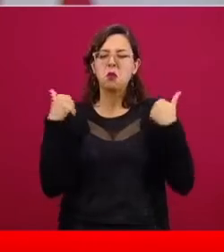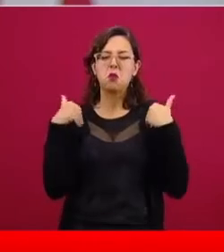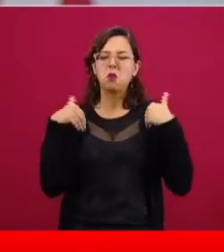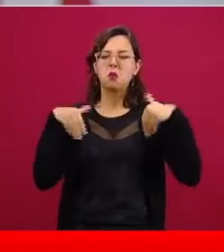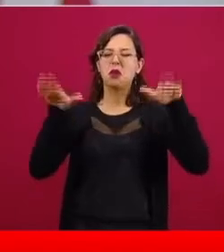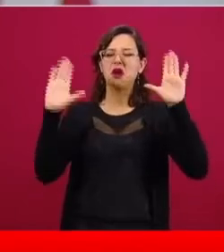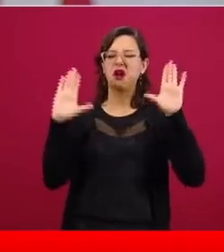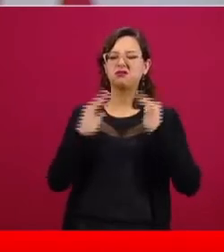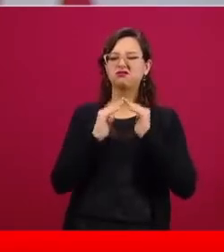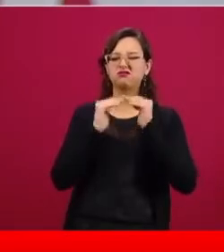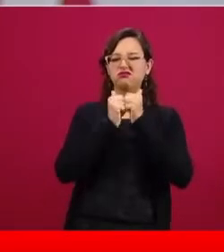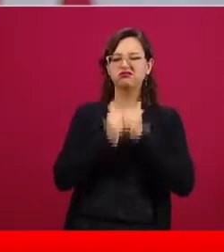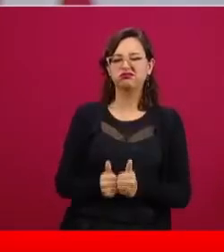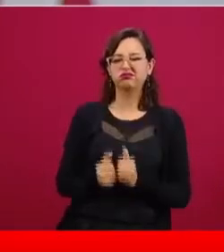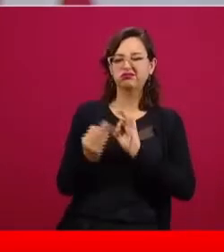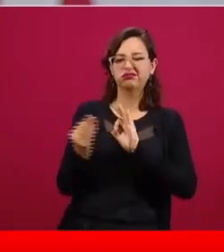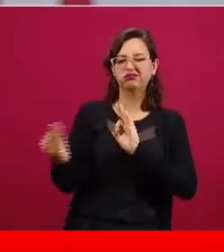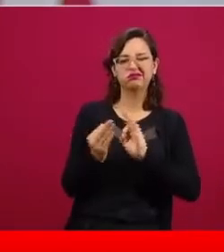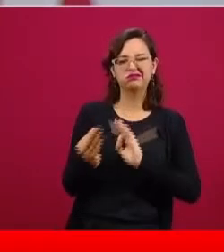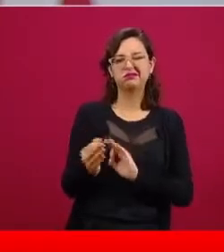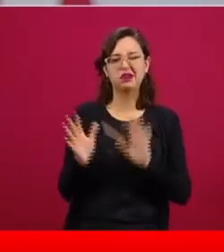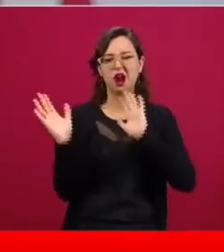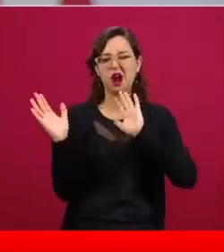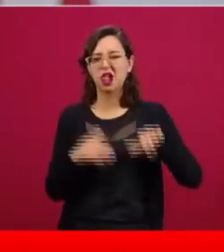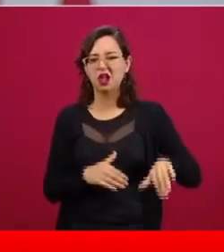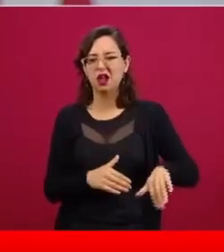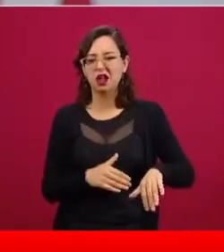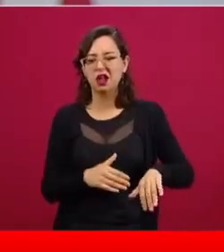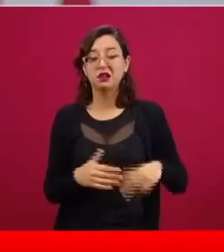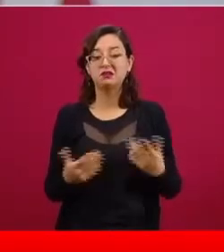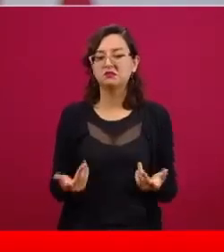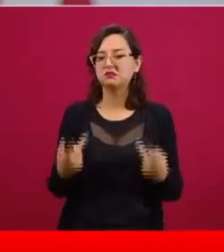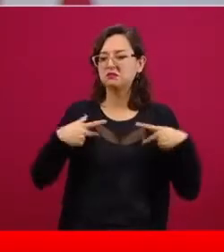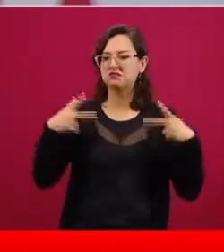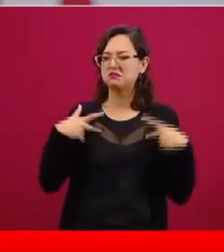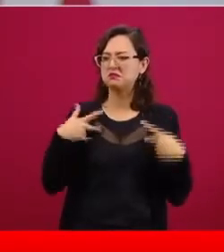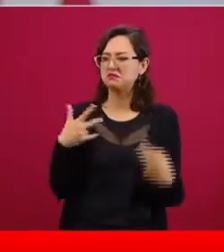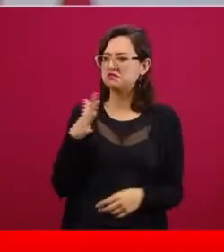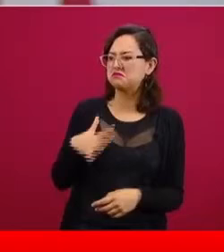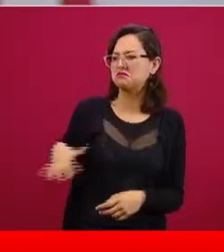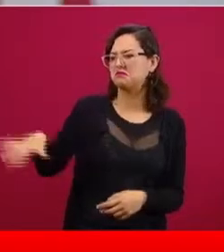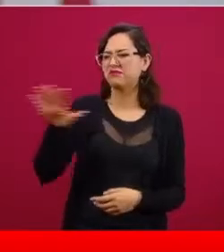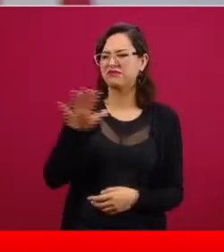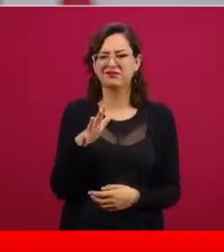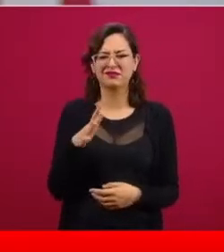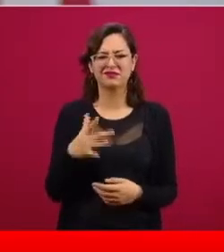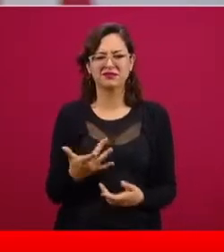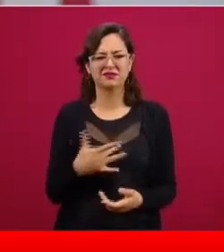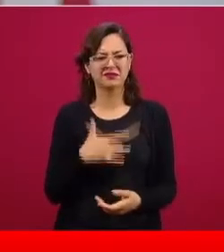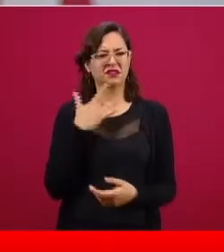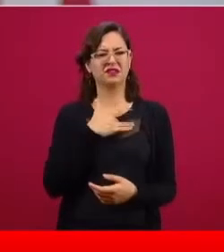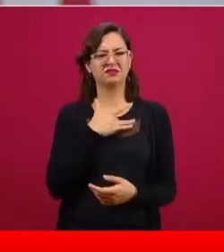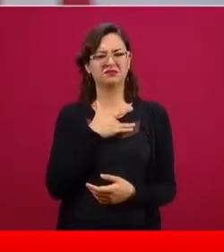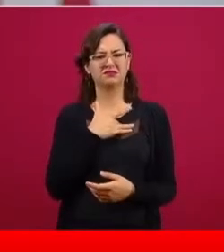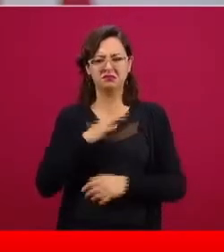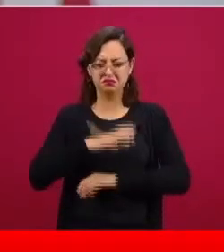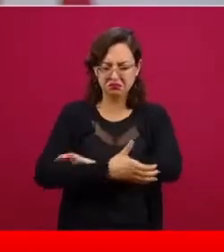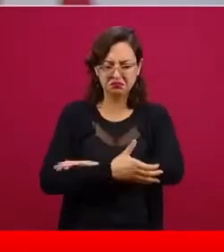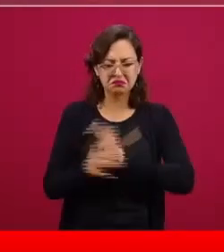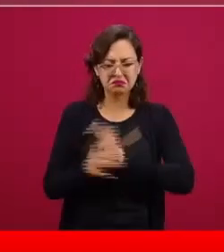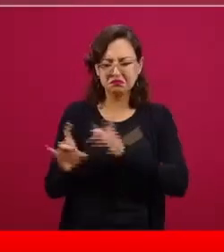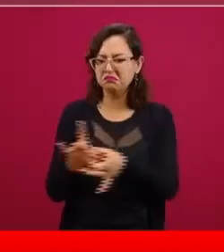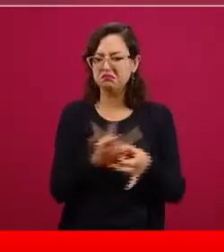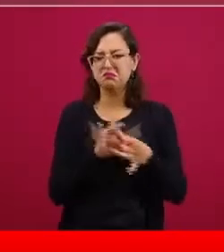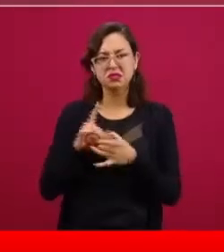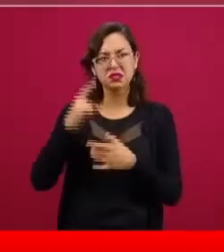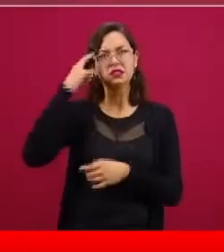la Jornada Nacional de Sana Distancia y si no hubiera existido la disciplina y el compromiso, esta solidaridad, esta